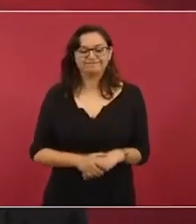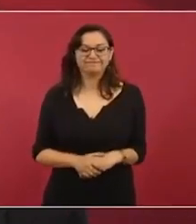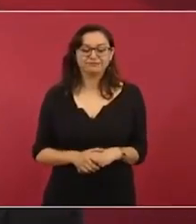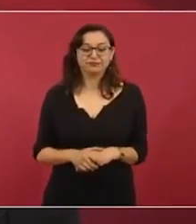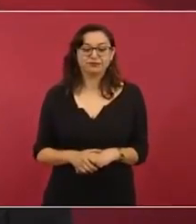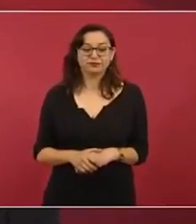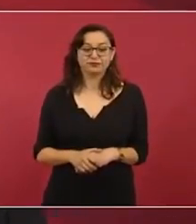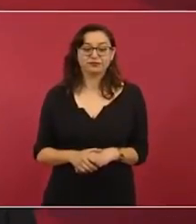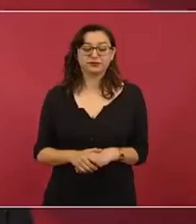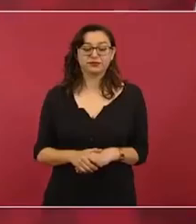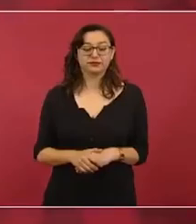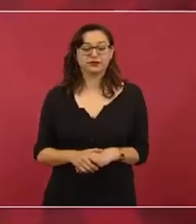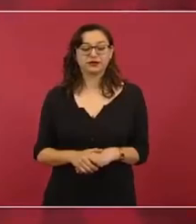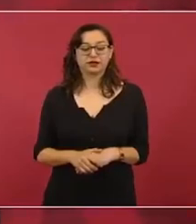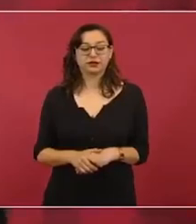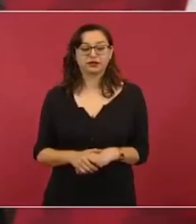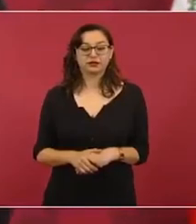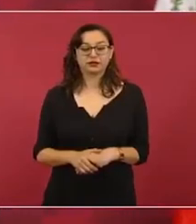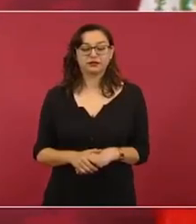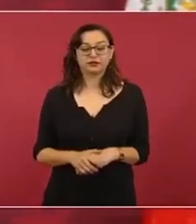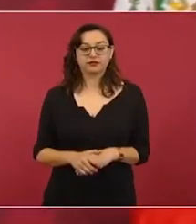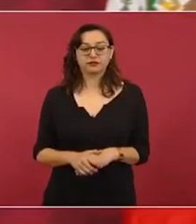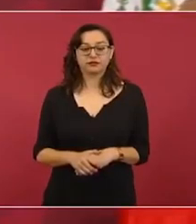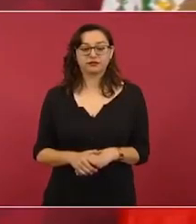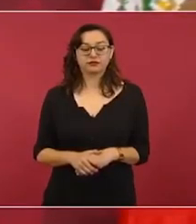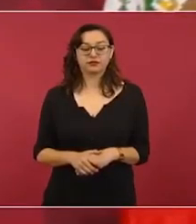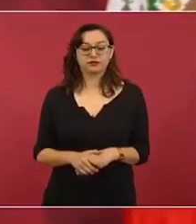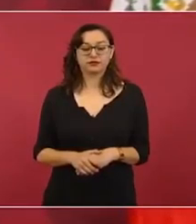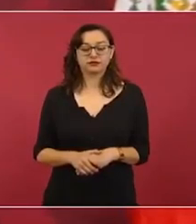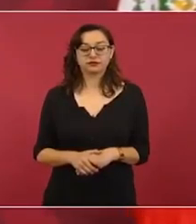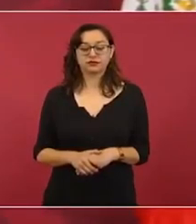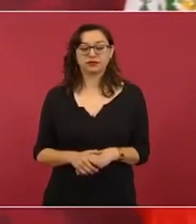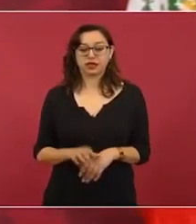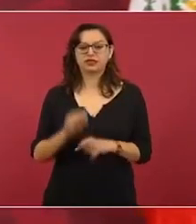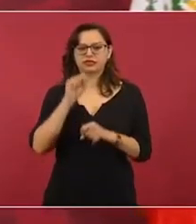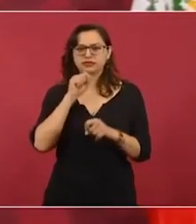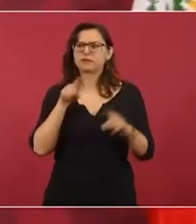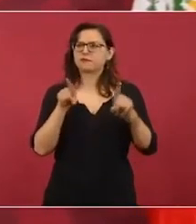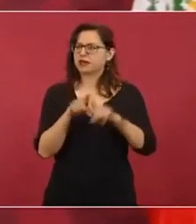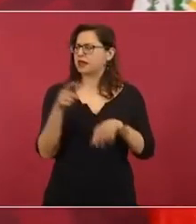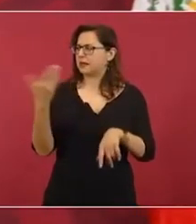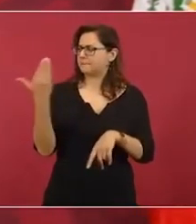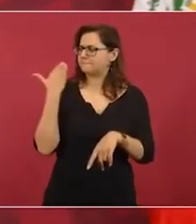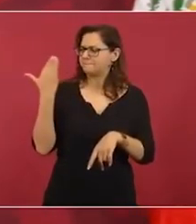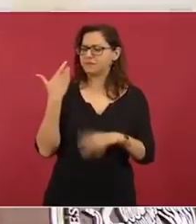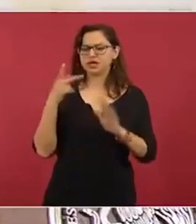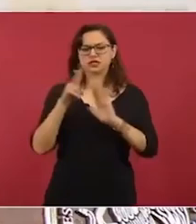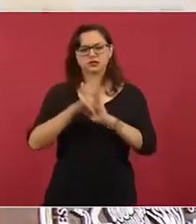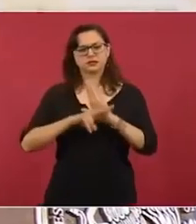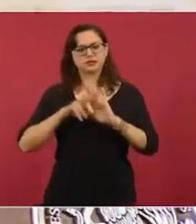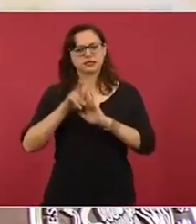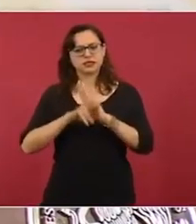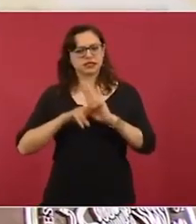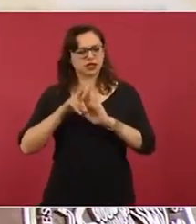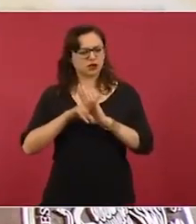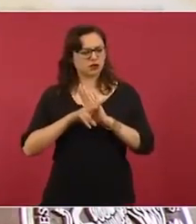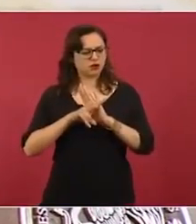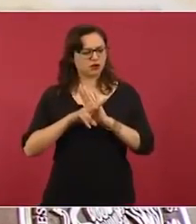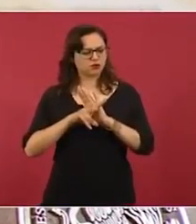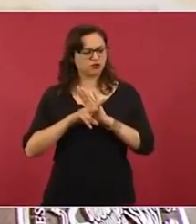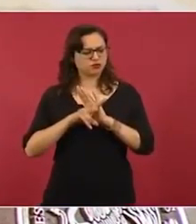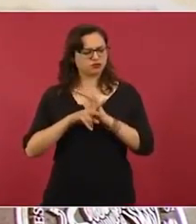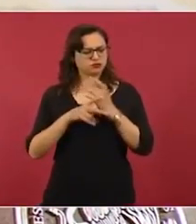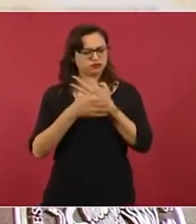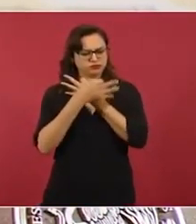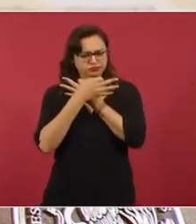Vi un video, no, un mensaje, que me